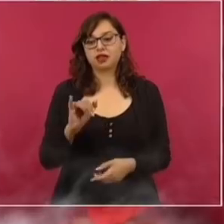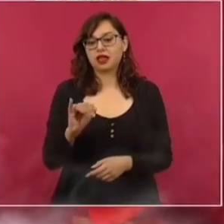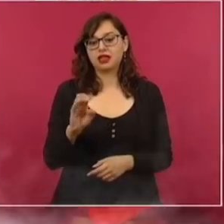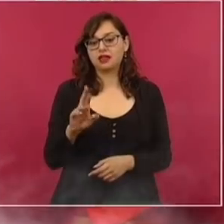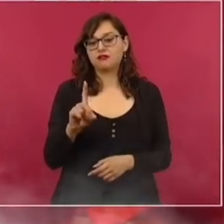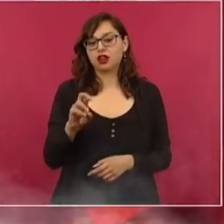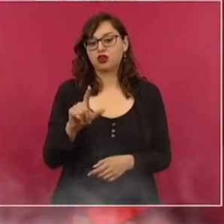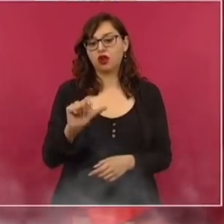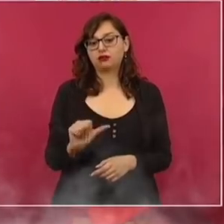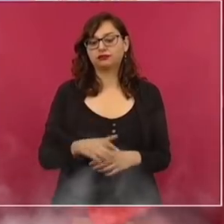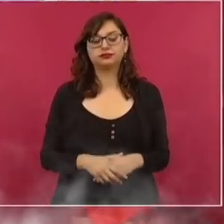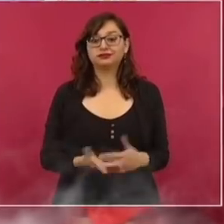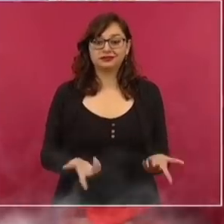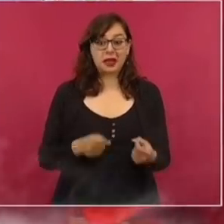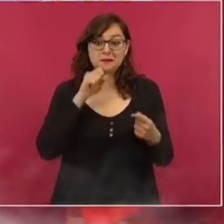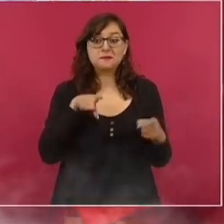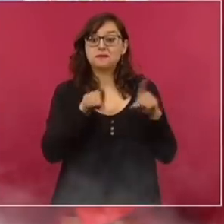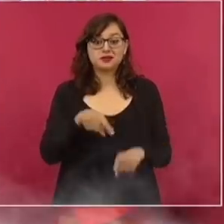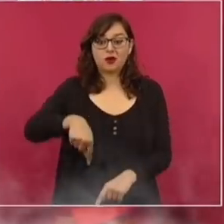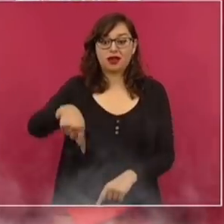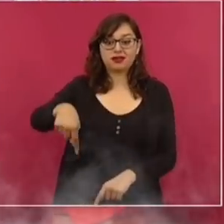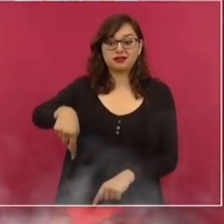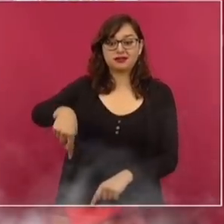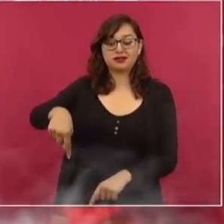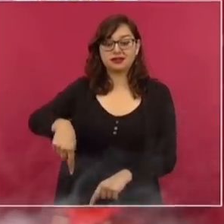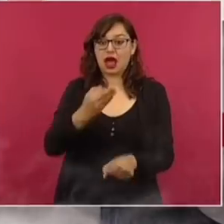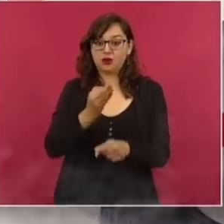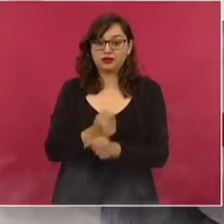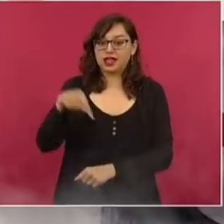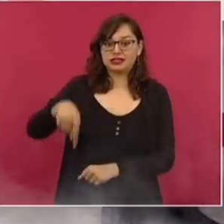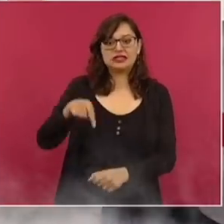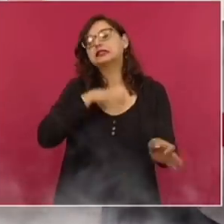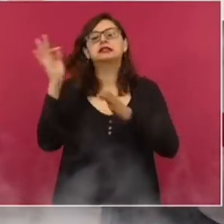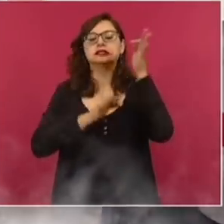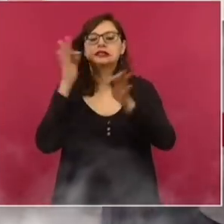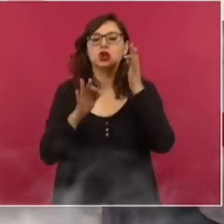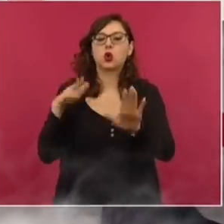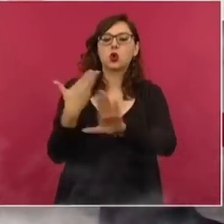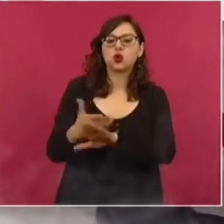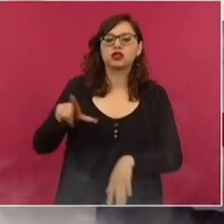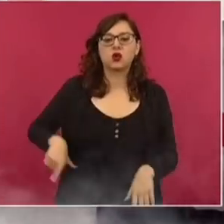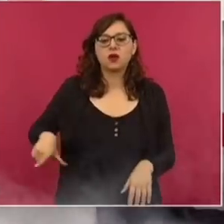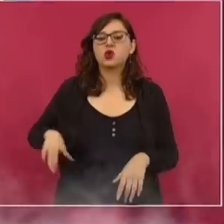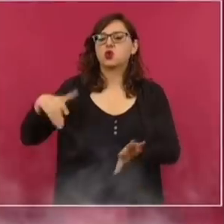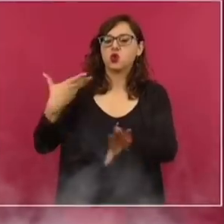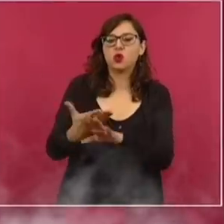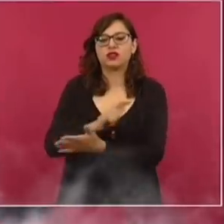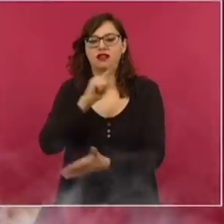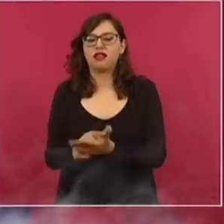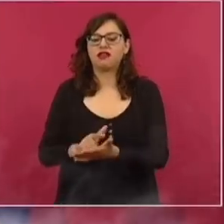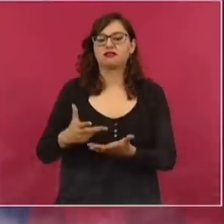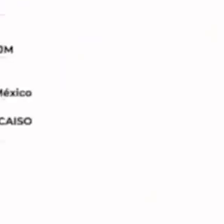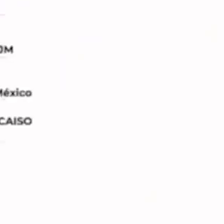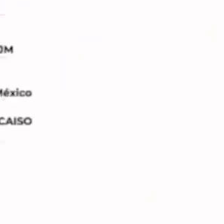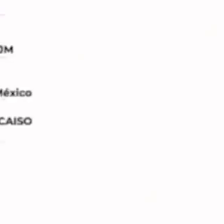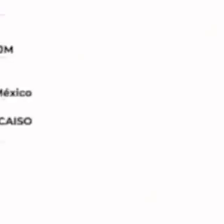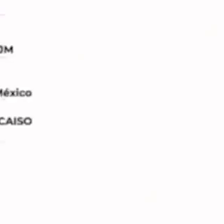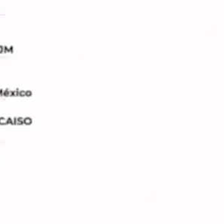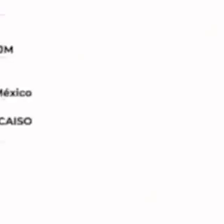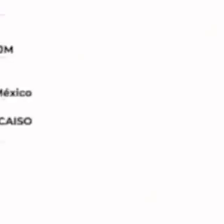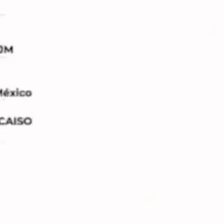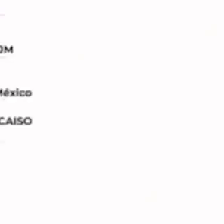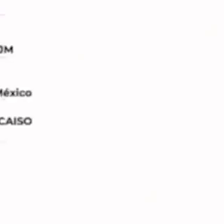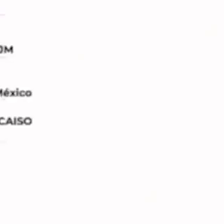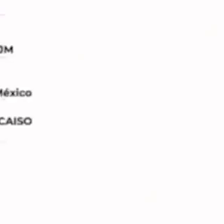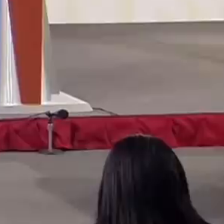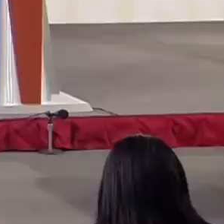perdónala, los mismos que están con la campaña para que no haya cambios en la legislación en México. Por eso también me